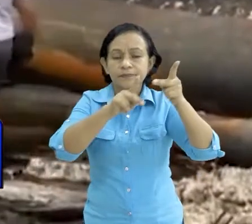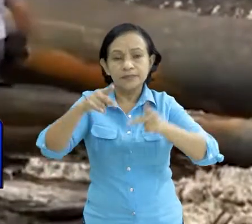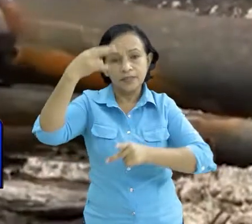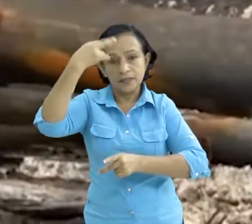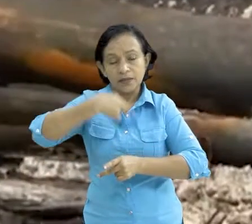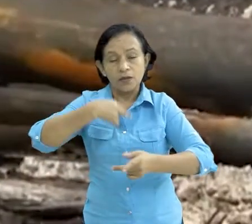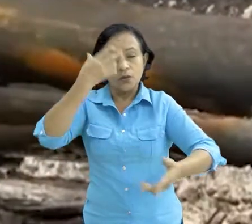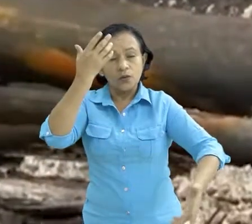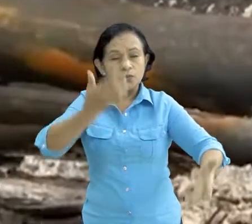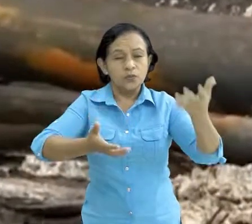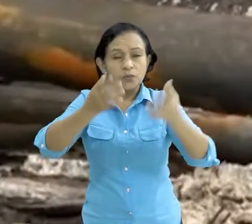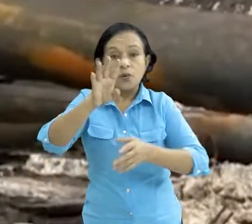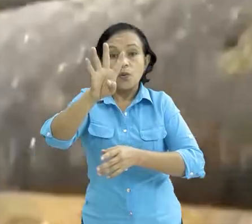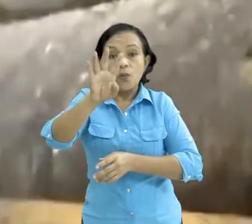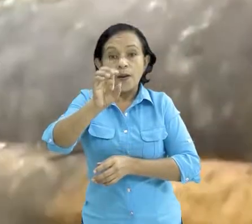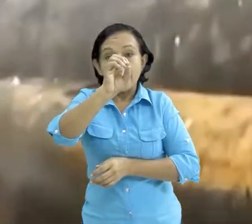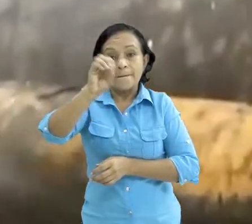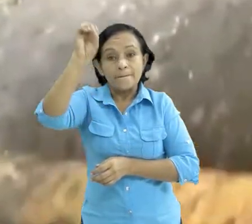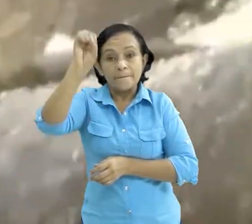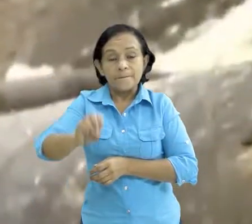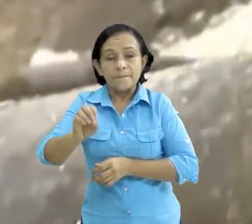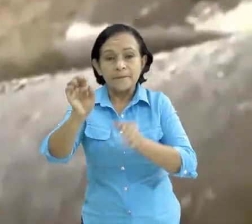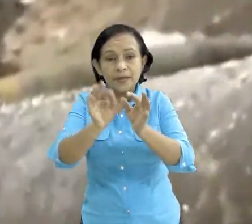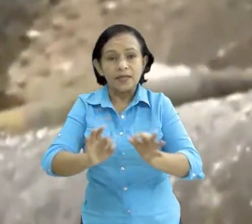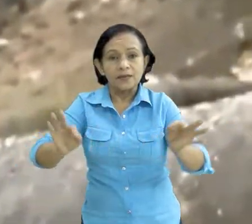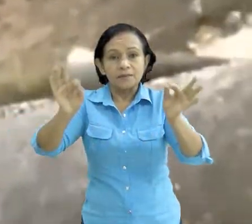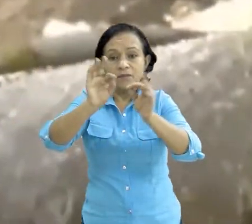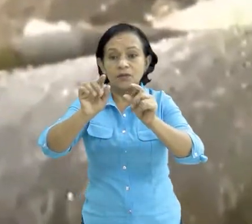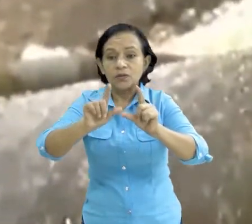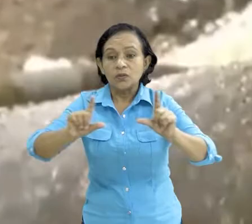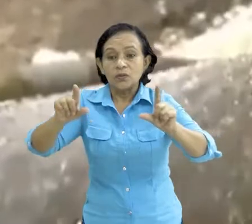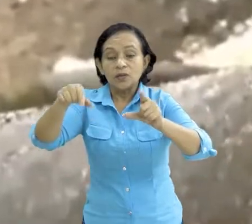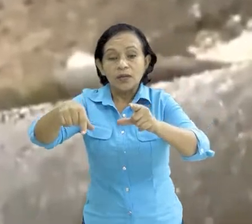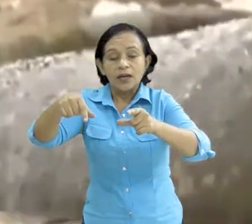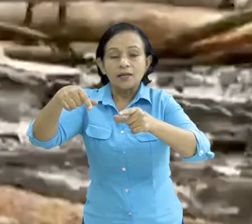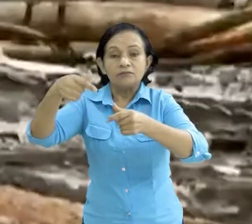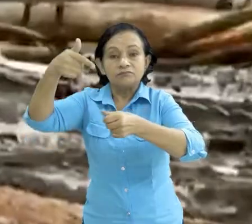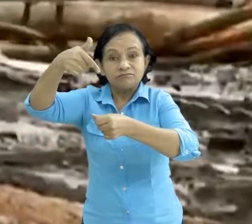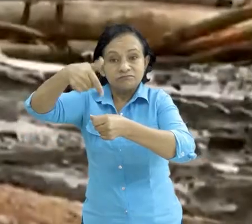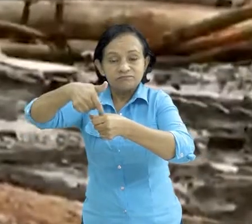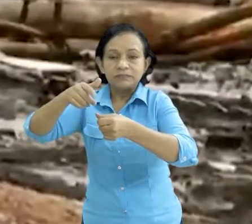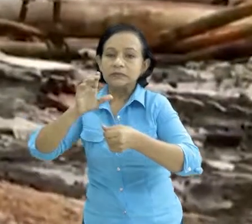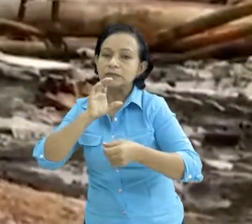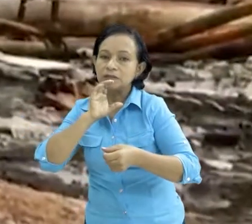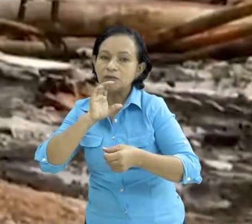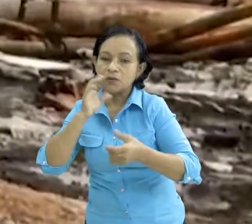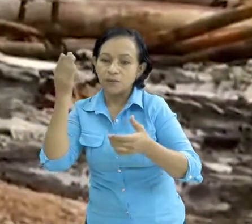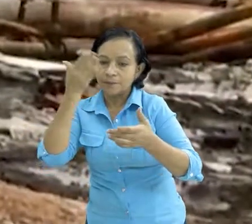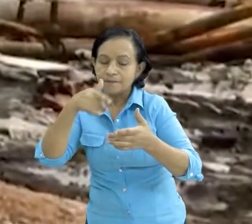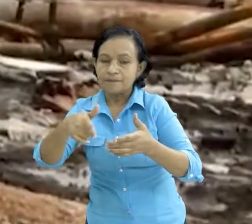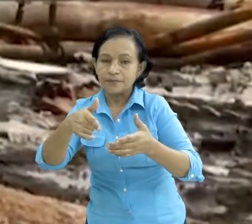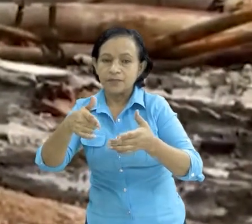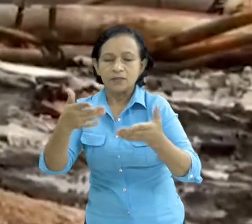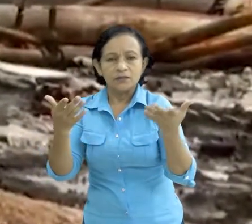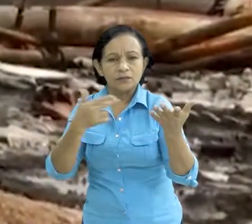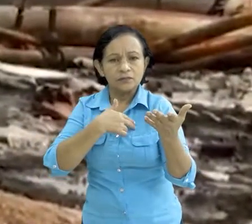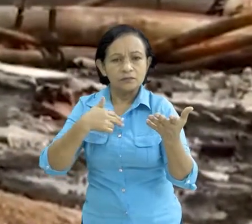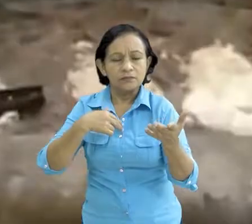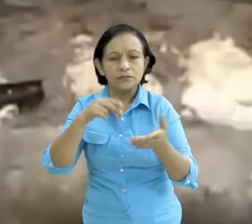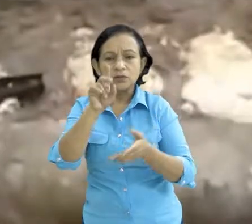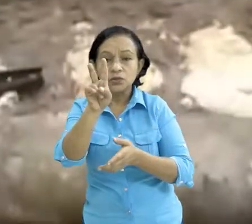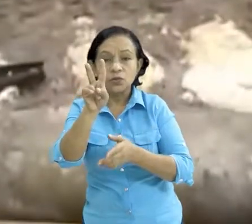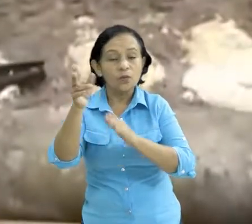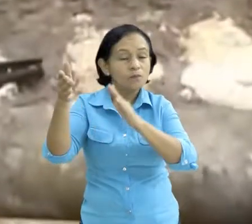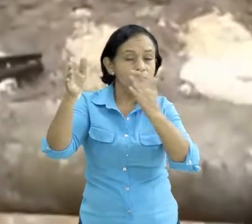el fuego destruyó el 40% de la principal instalación de almacenamiento de combustible de cuba en un accidente que dejó al menos